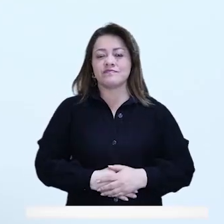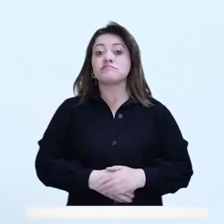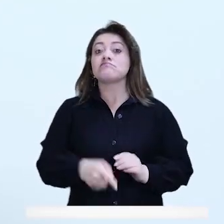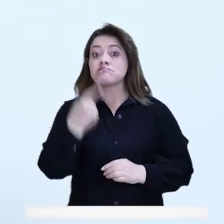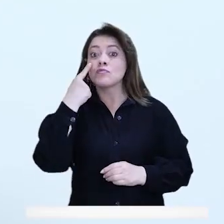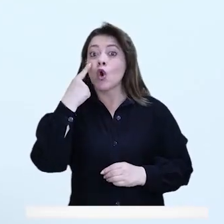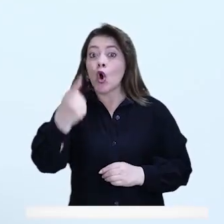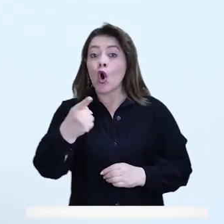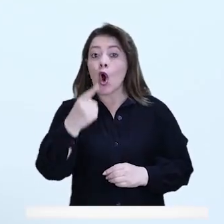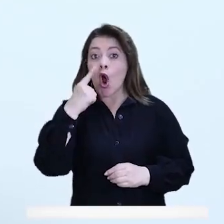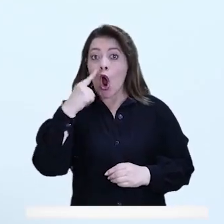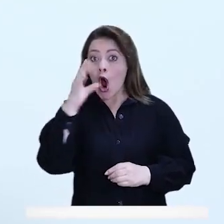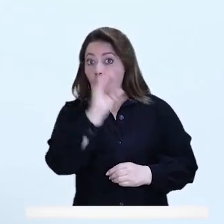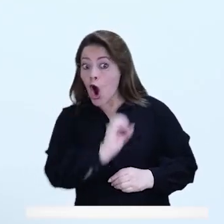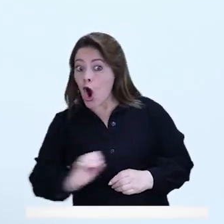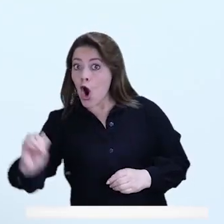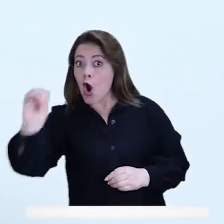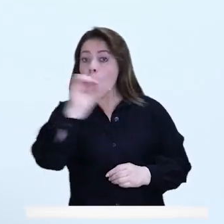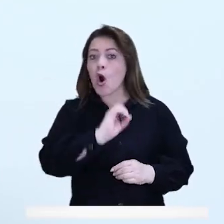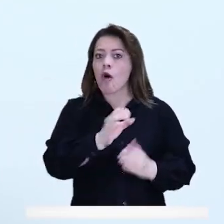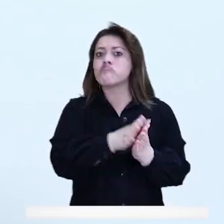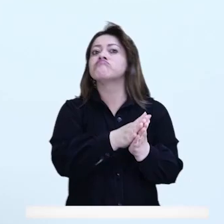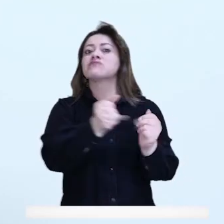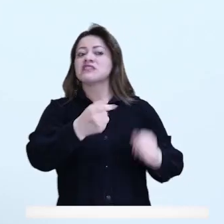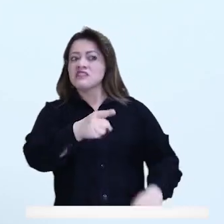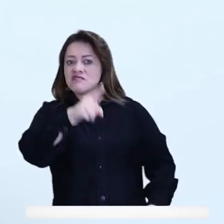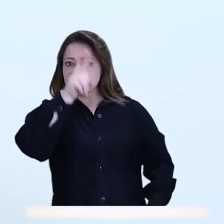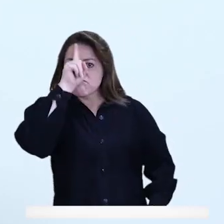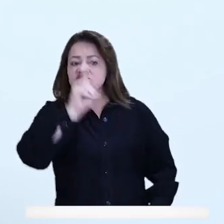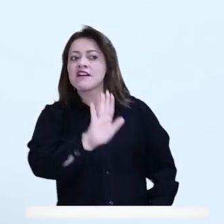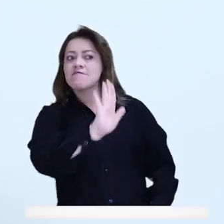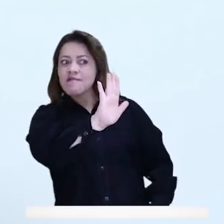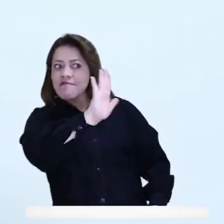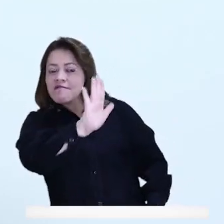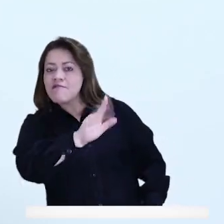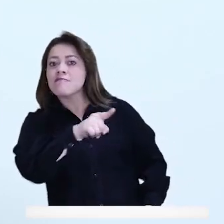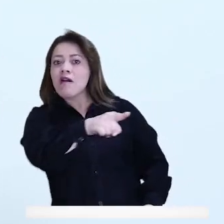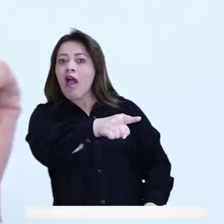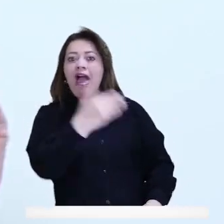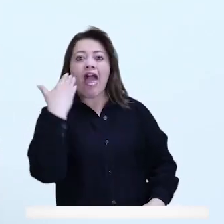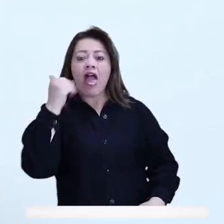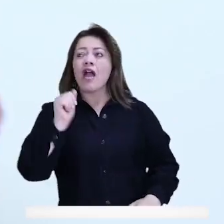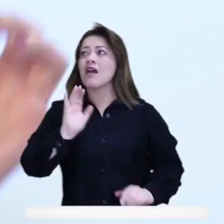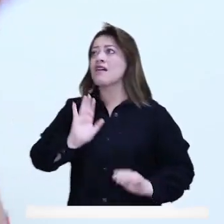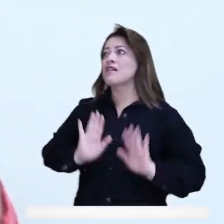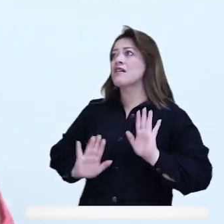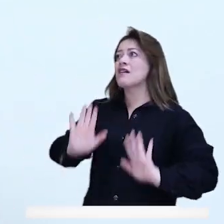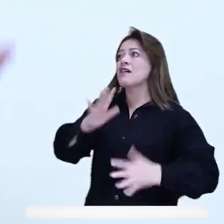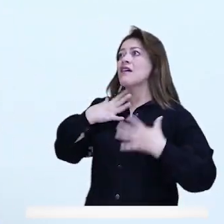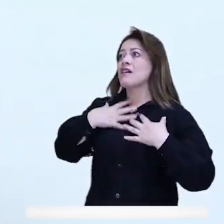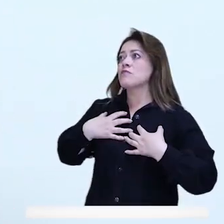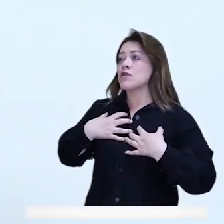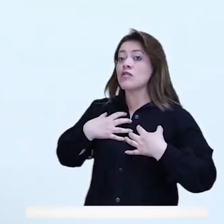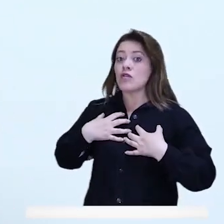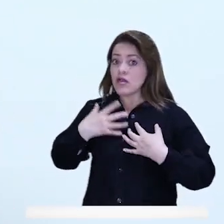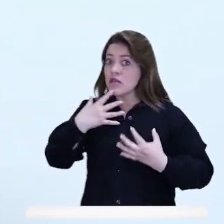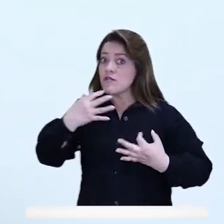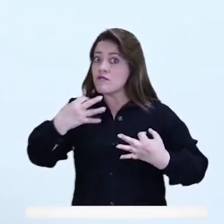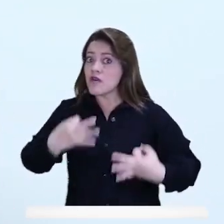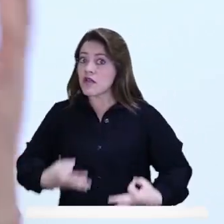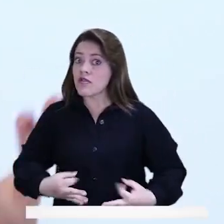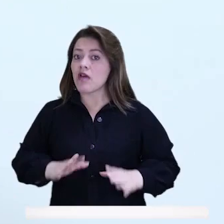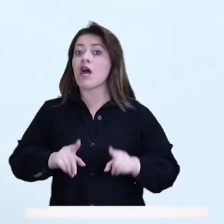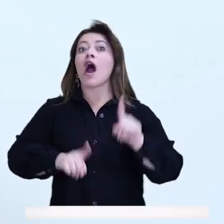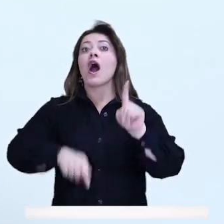en cuenta, cuando un hombre amenaza a una mujer que la va a matar, la va a matar. Eso no es un chiste y está comprobado.